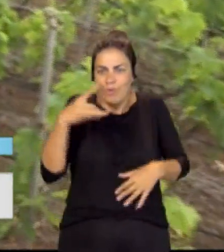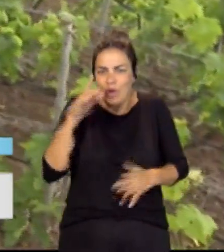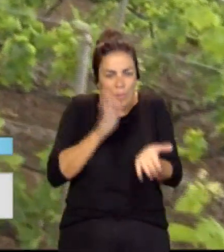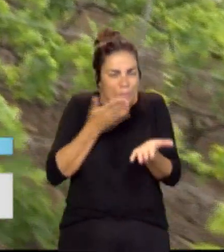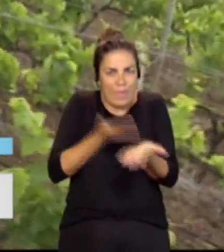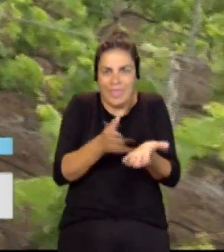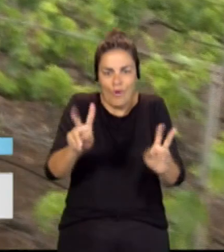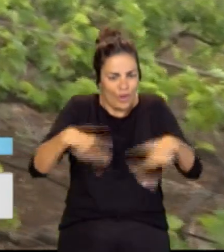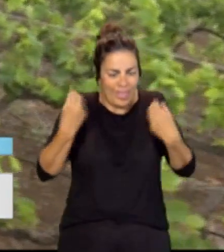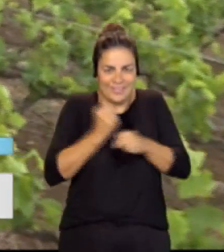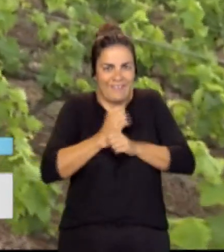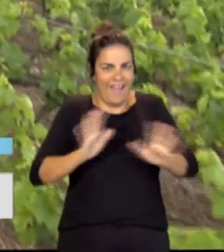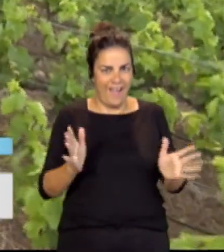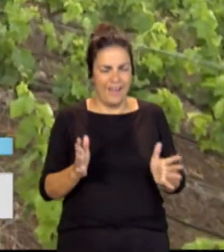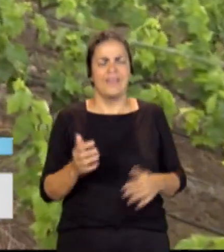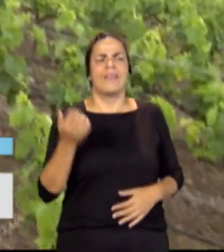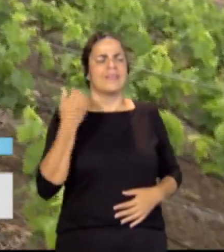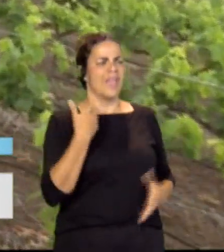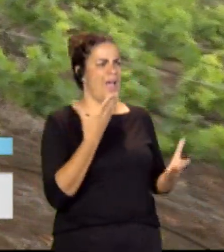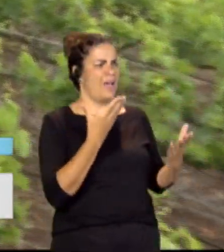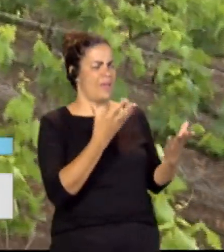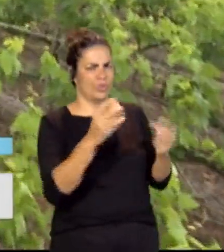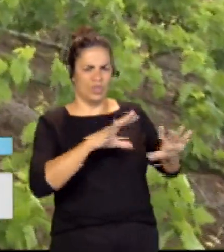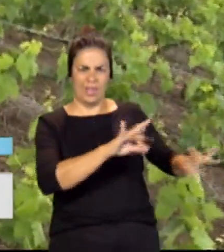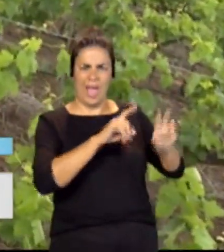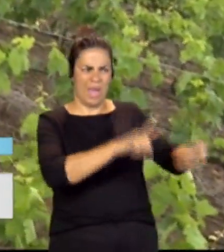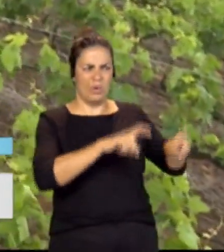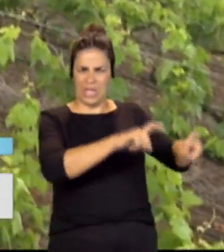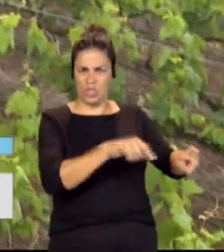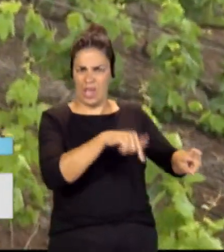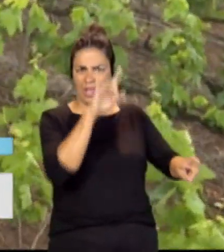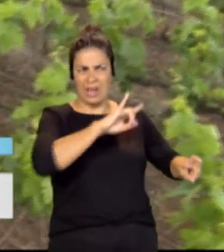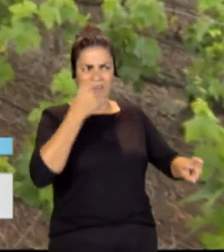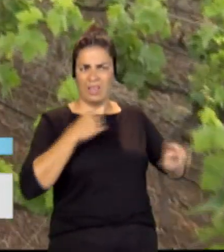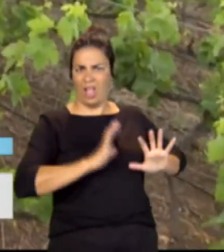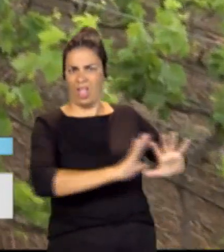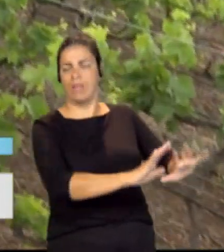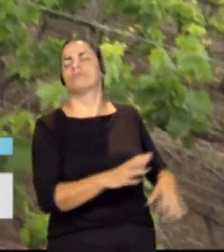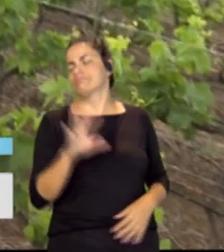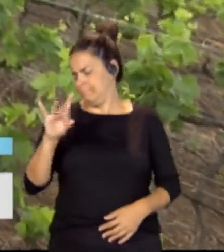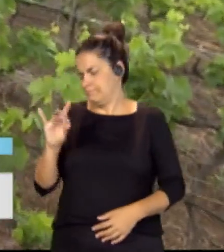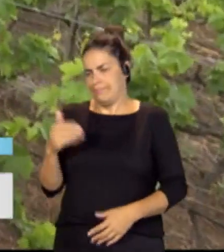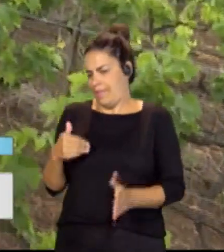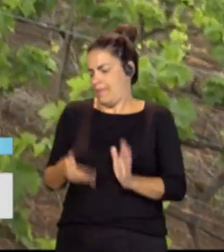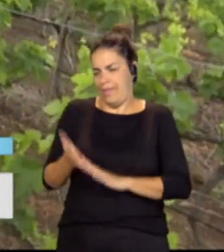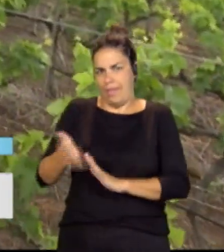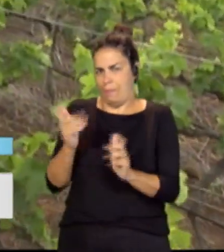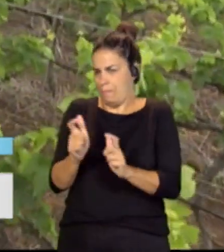Hay ya un gran abandono de muchas explotaciones en Canarias, ¿no? Sí, y cada vez más. Nos están diciendo que